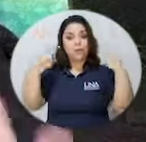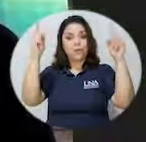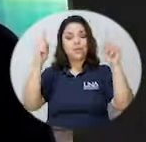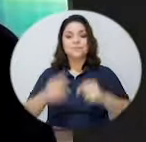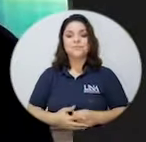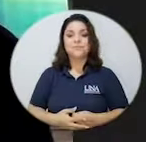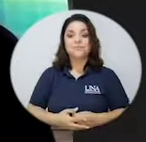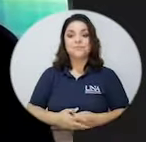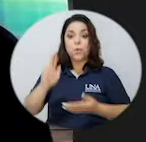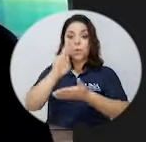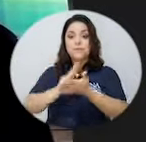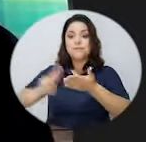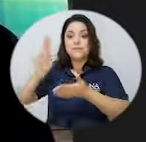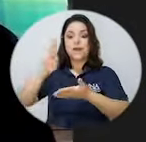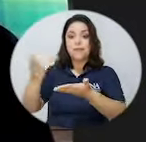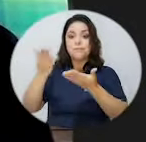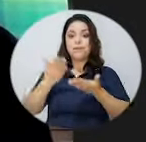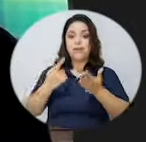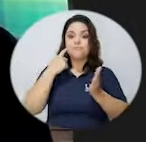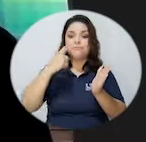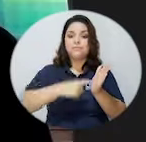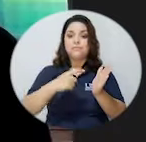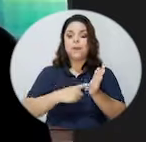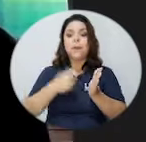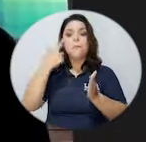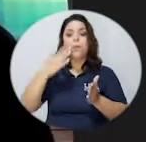la universidad me destaca por el aporte cultural y artístico,